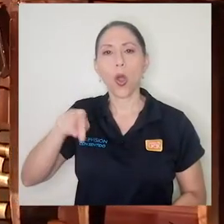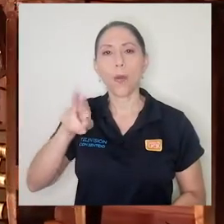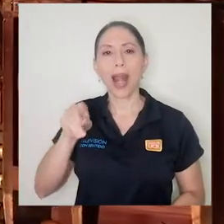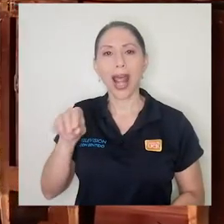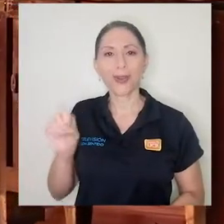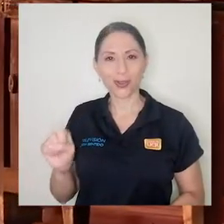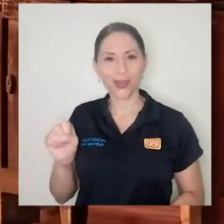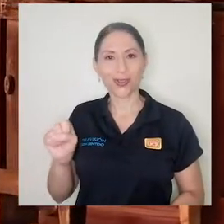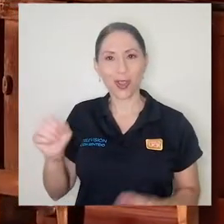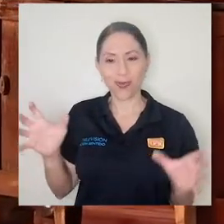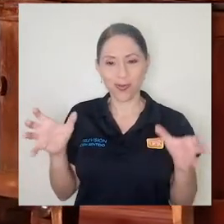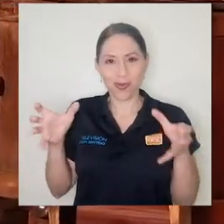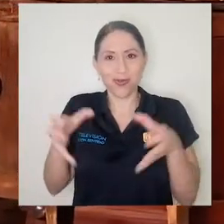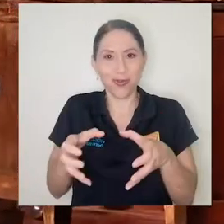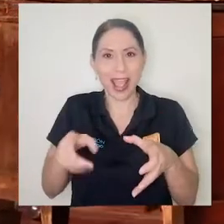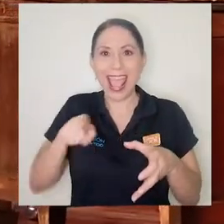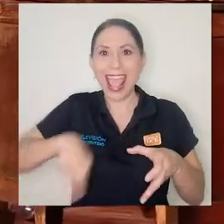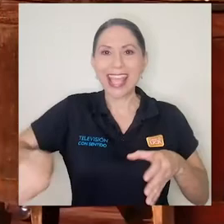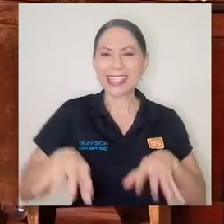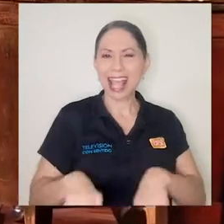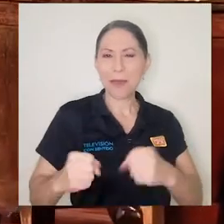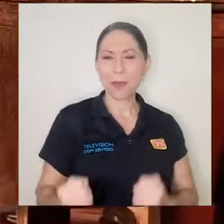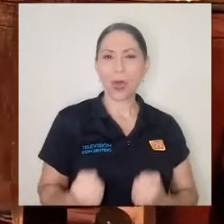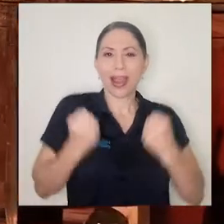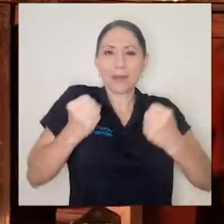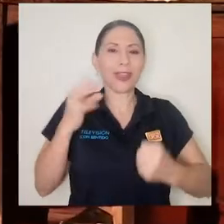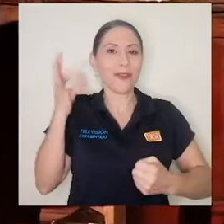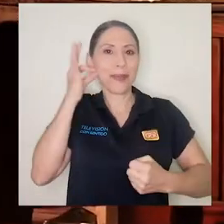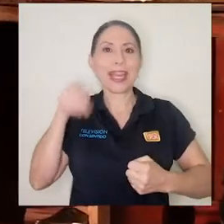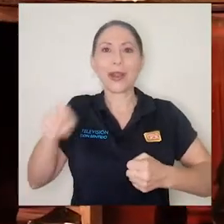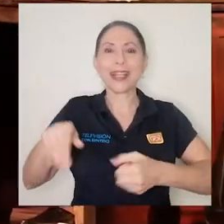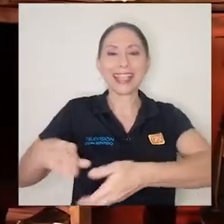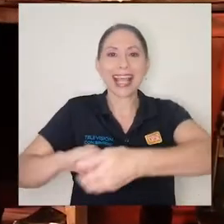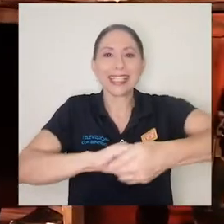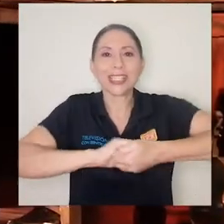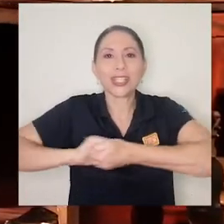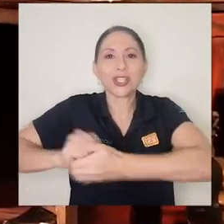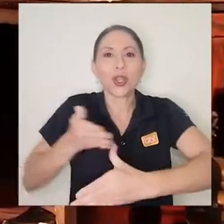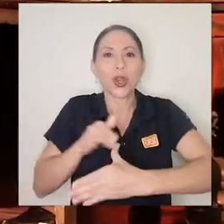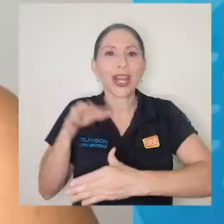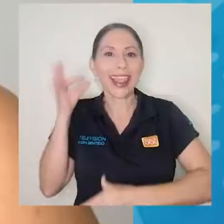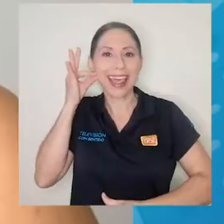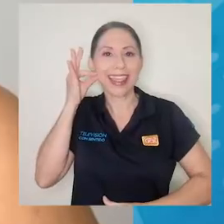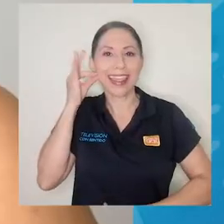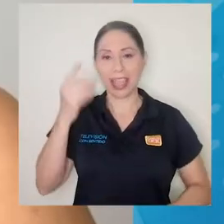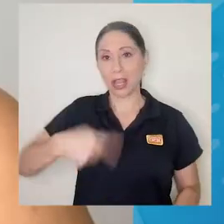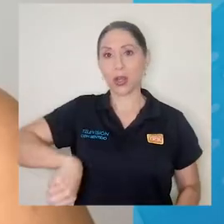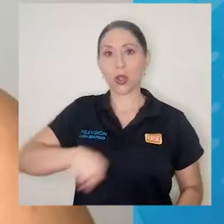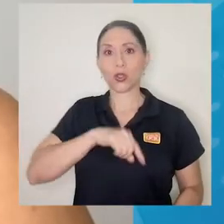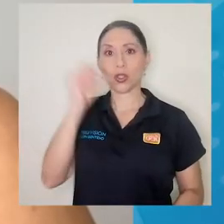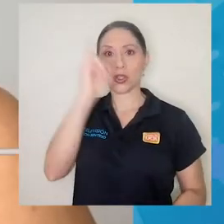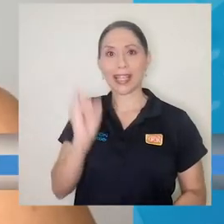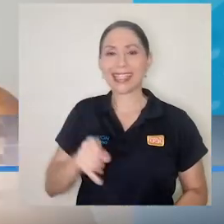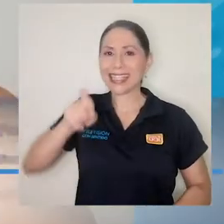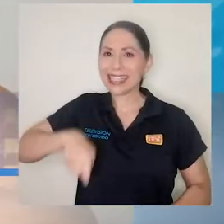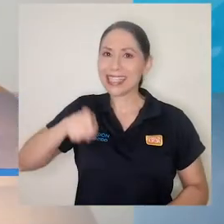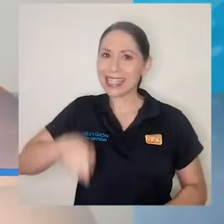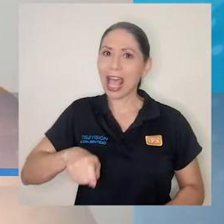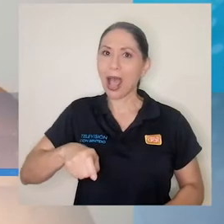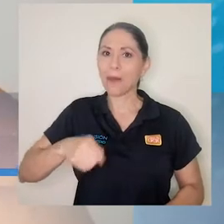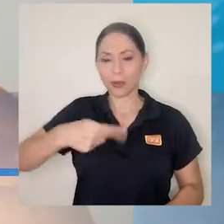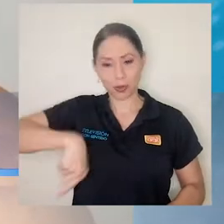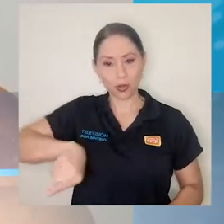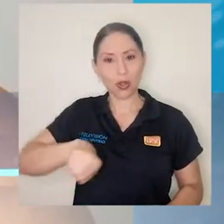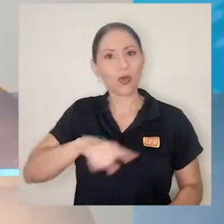este empoderamiento femenino y esta sororidad. Los artistas necesitamos de seguir exponiendo nuestro arte